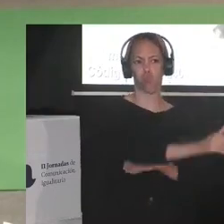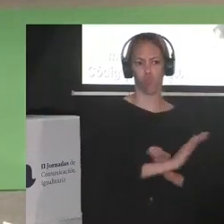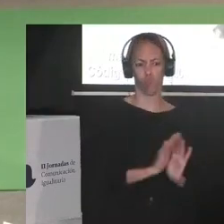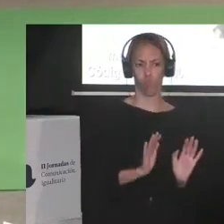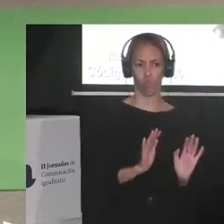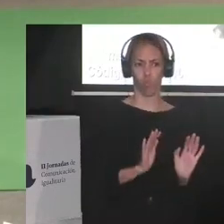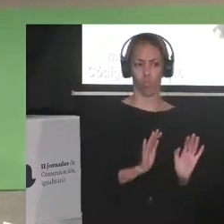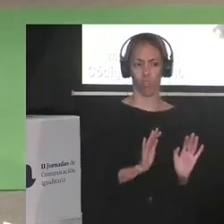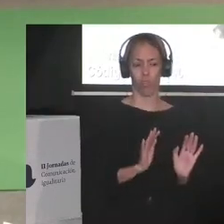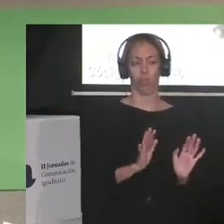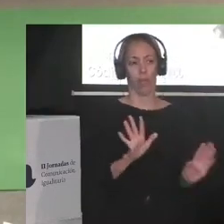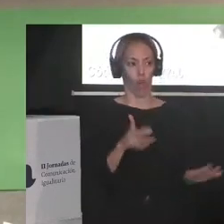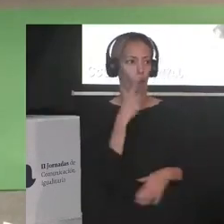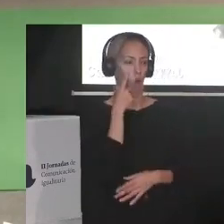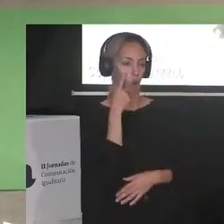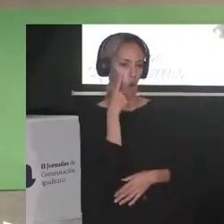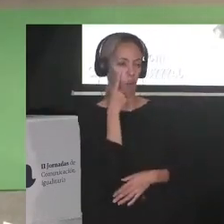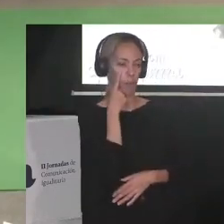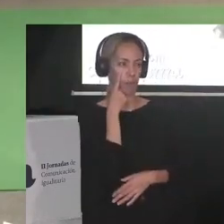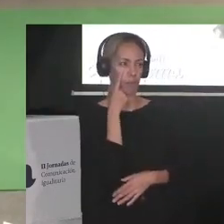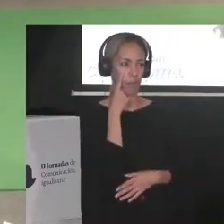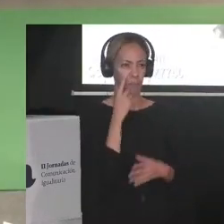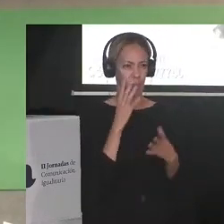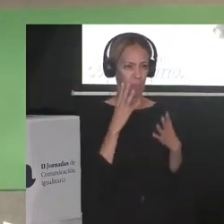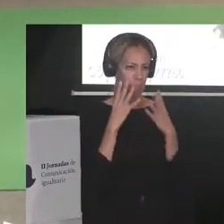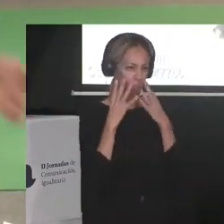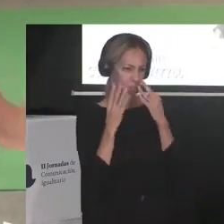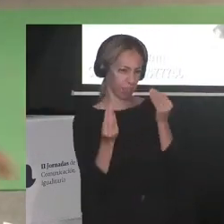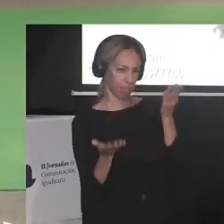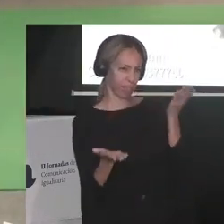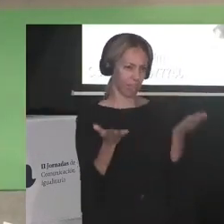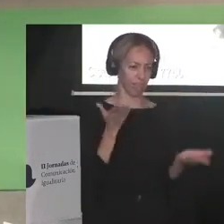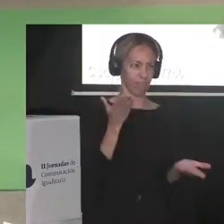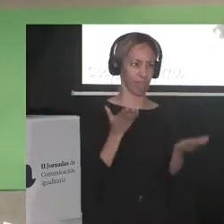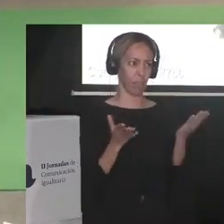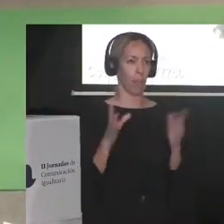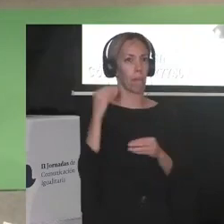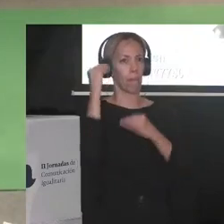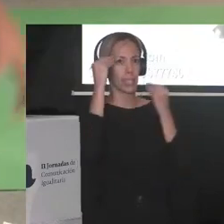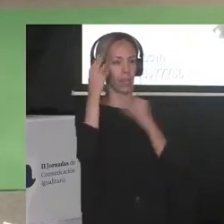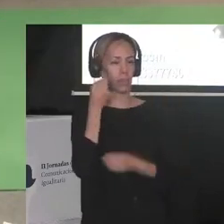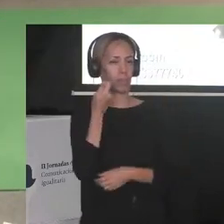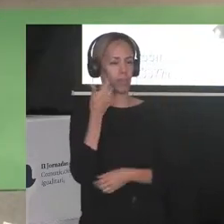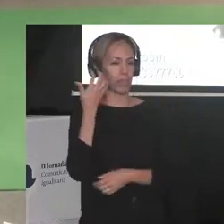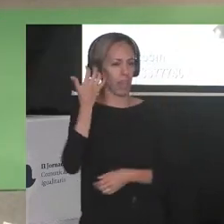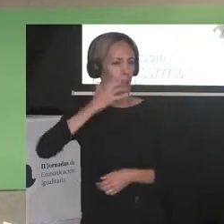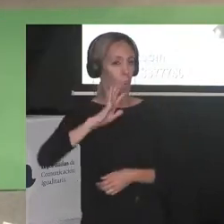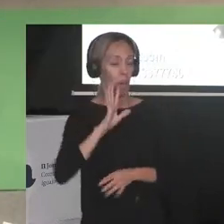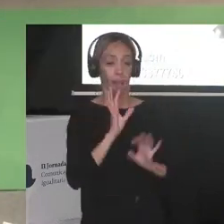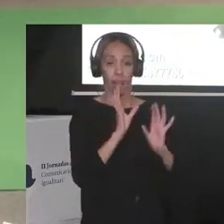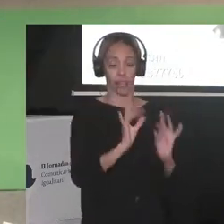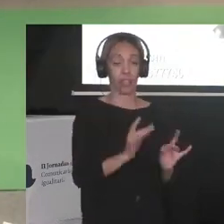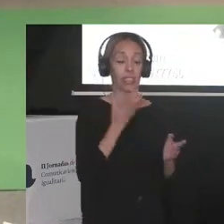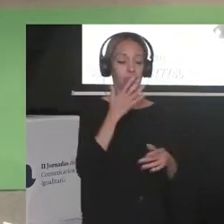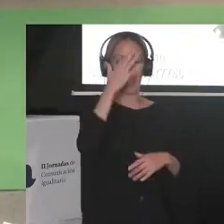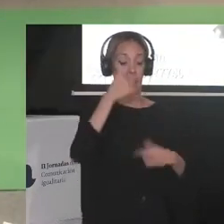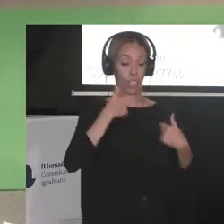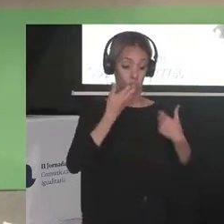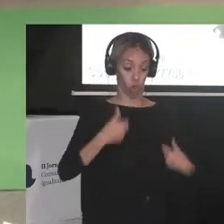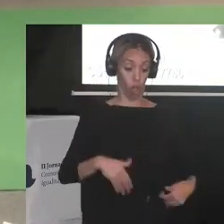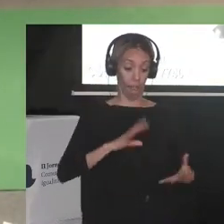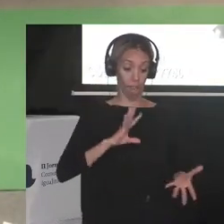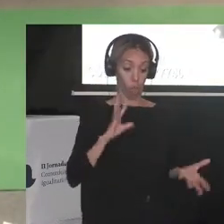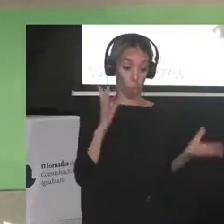ojo no es que ella no o sea ¿entienden? o sea es un poco raro de pensar pero sí o sea si yo evolucionara desde